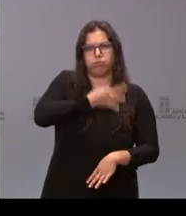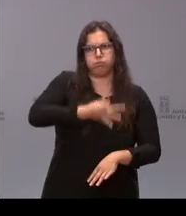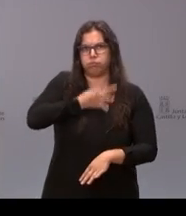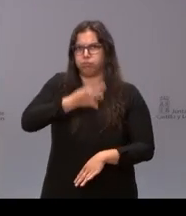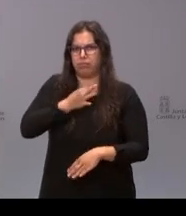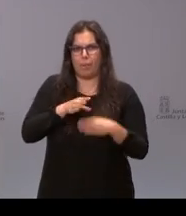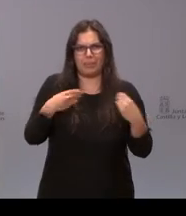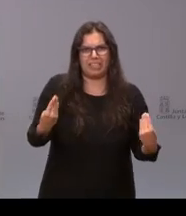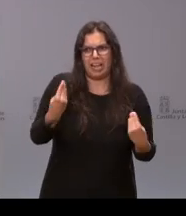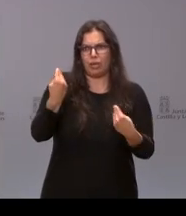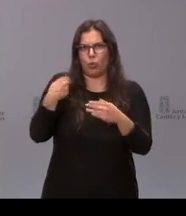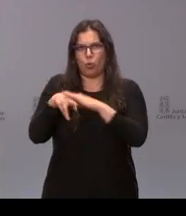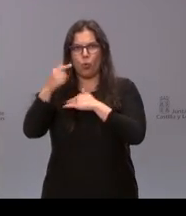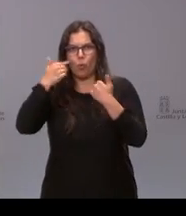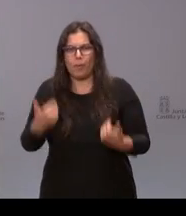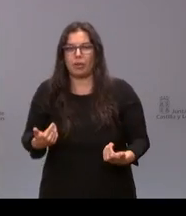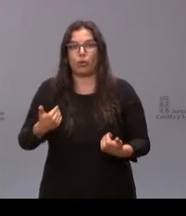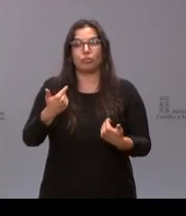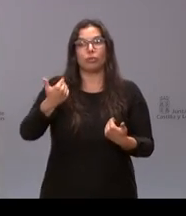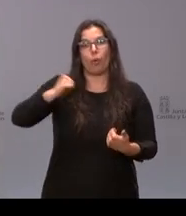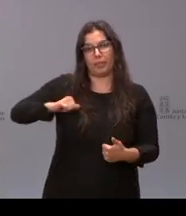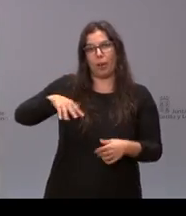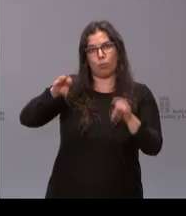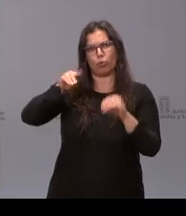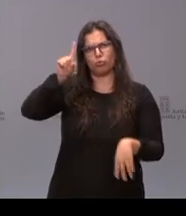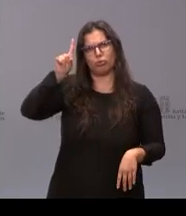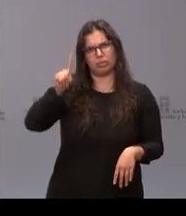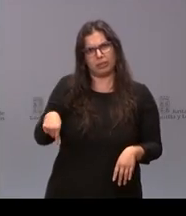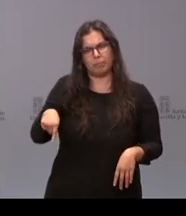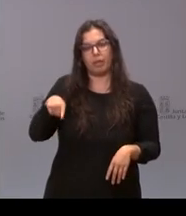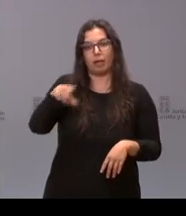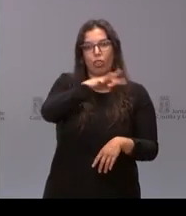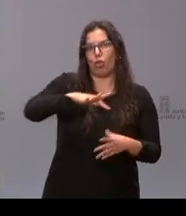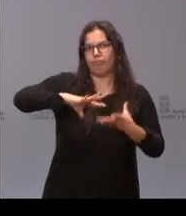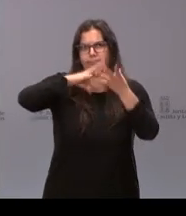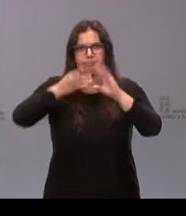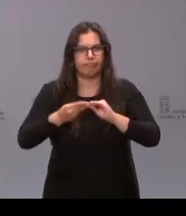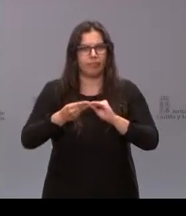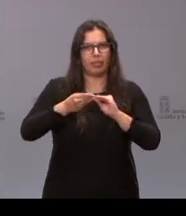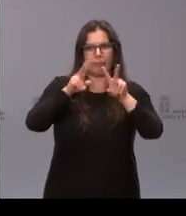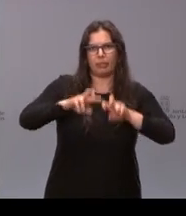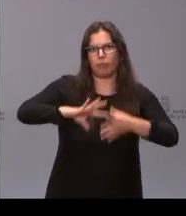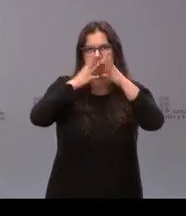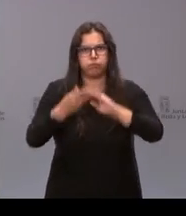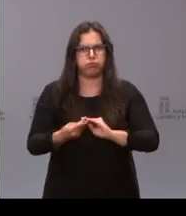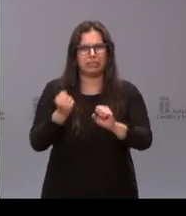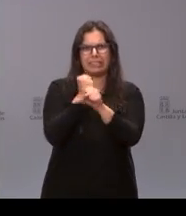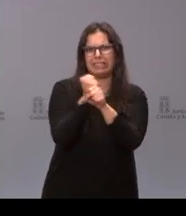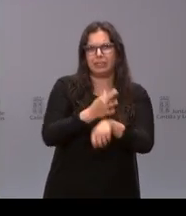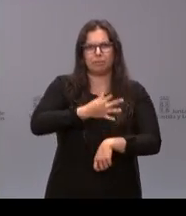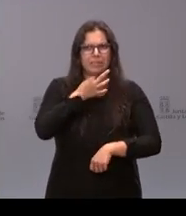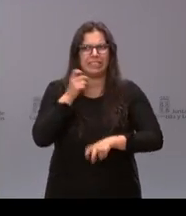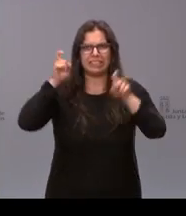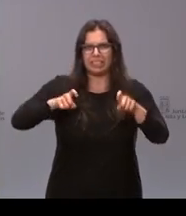materiales. El UBU no ha sido una excepción. Se adaptaron espacios y conocimientos, se trabajó contra el reloj y sin